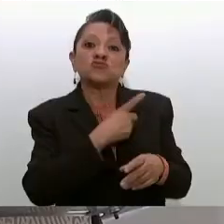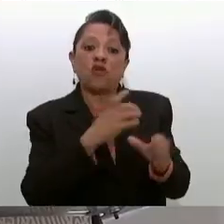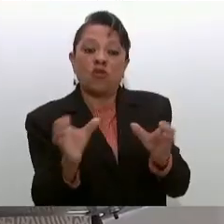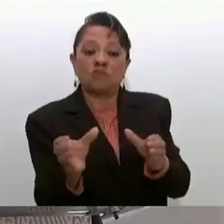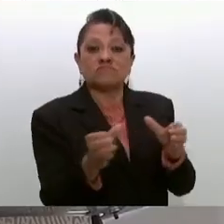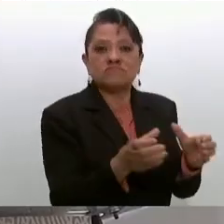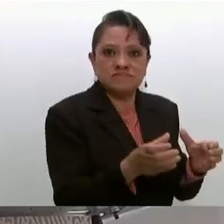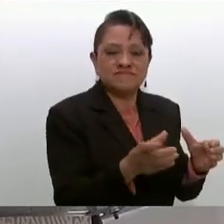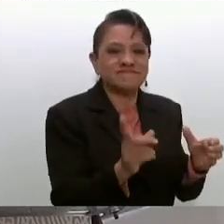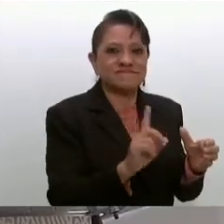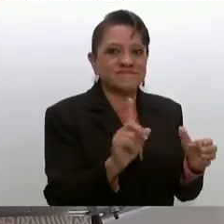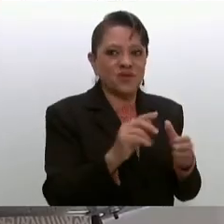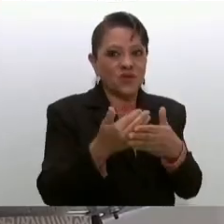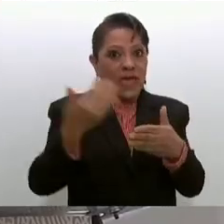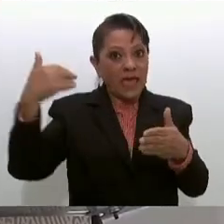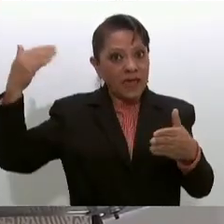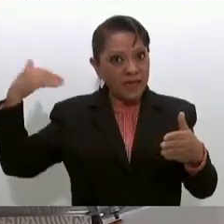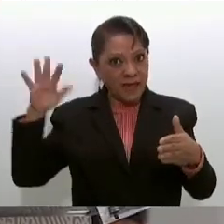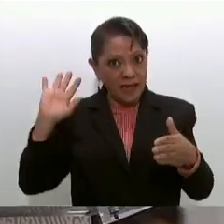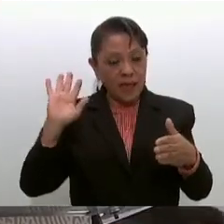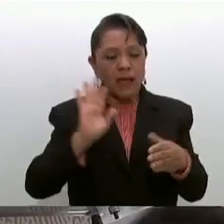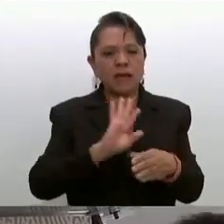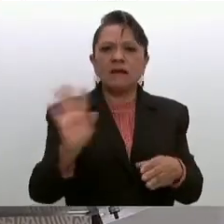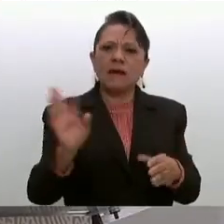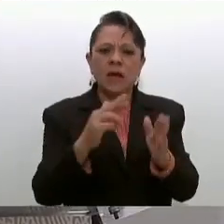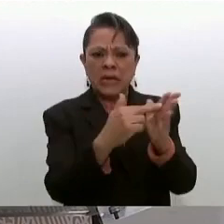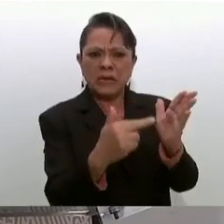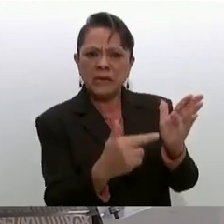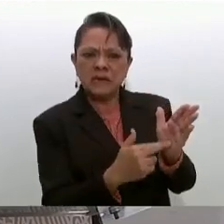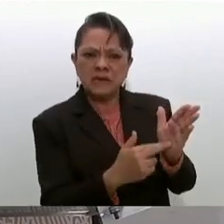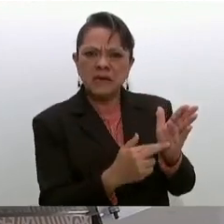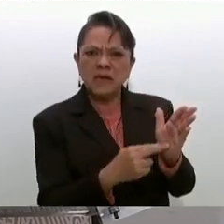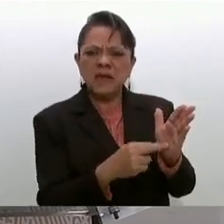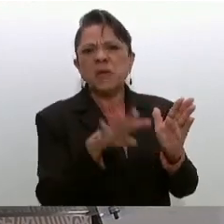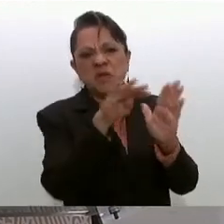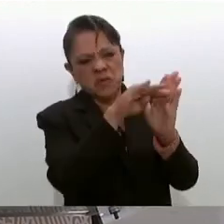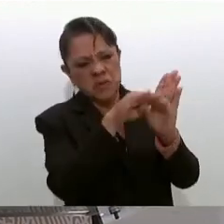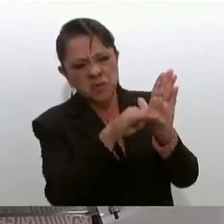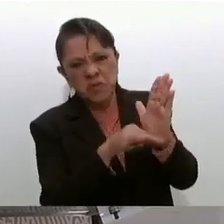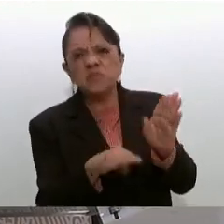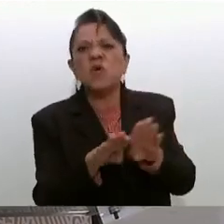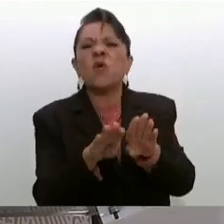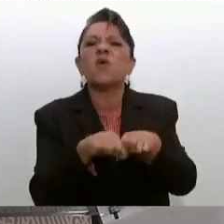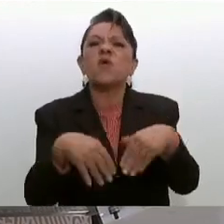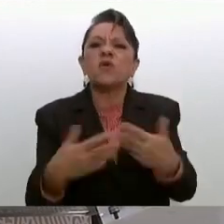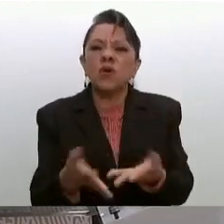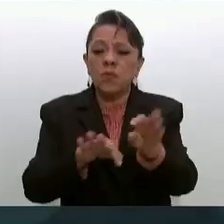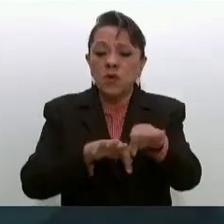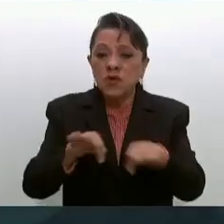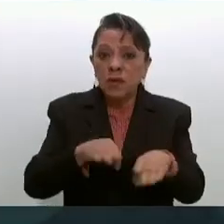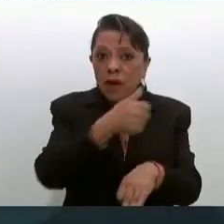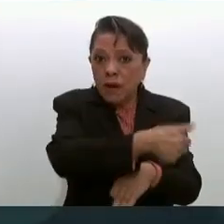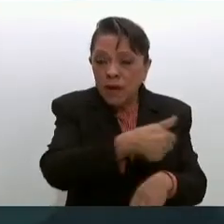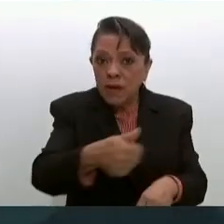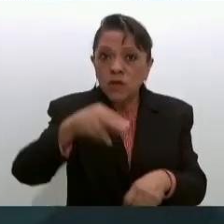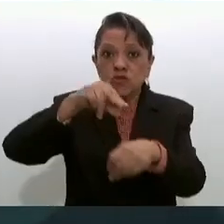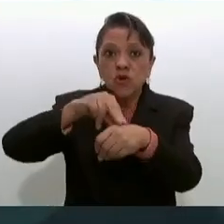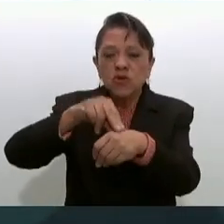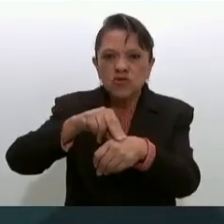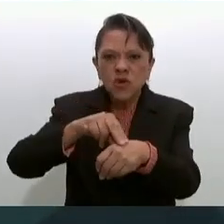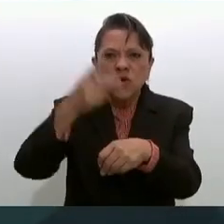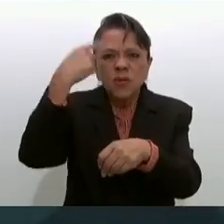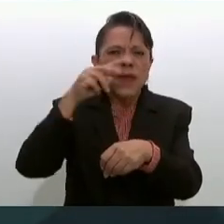operativo para los médicos, para los profesionistas, para quien quiera conocerlo, cómo opera el modelo de atención